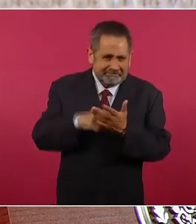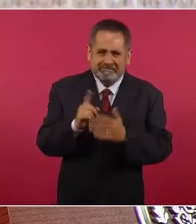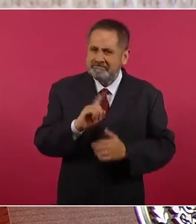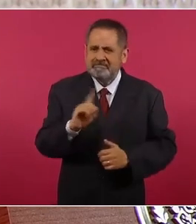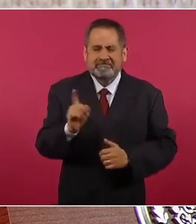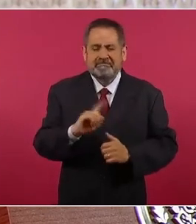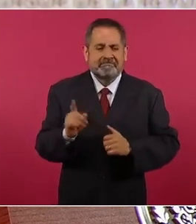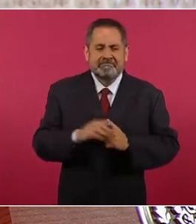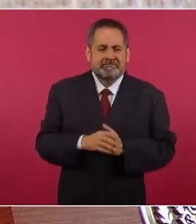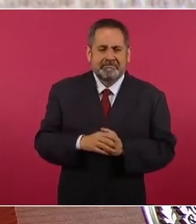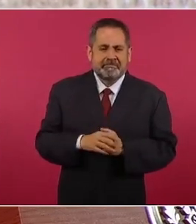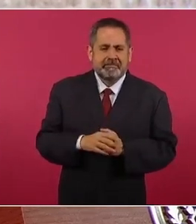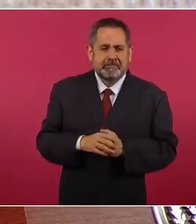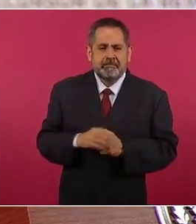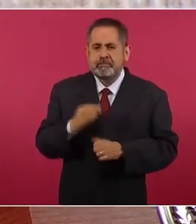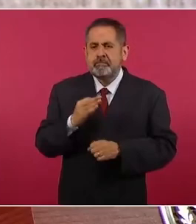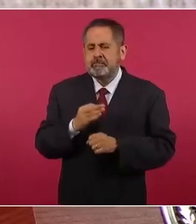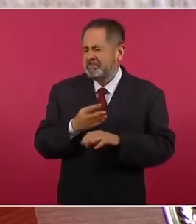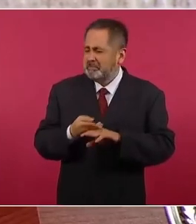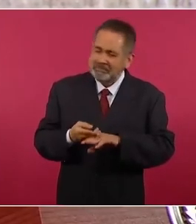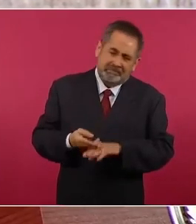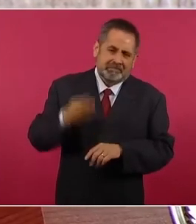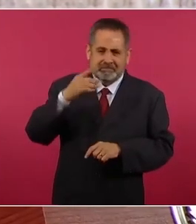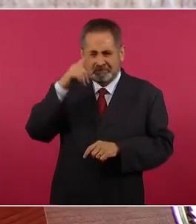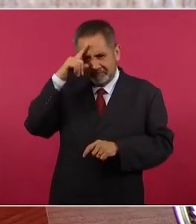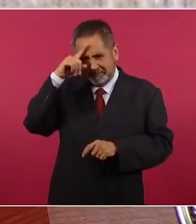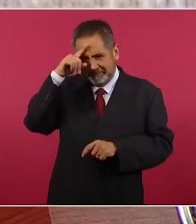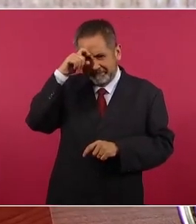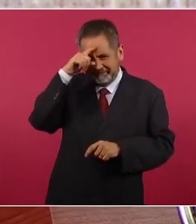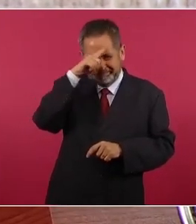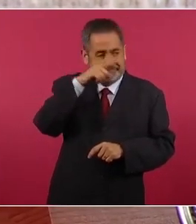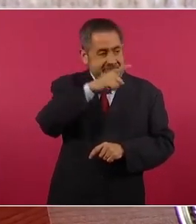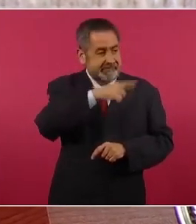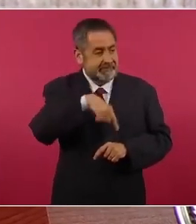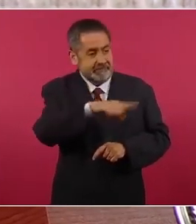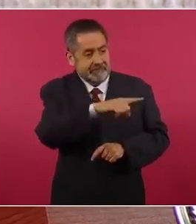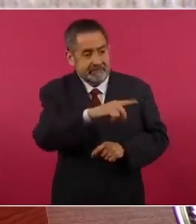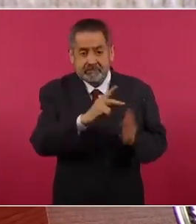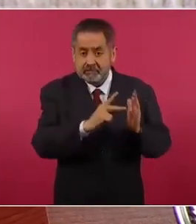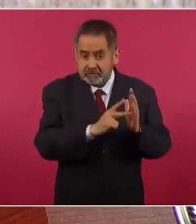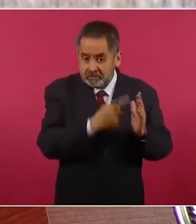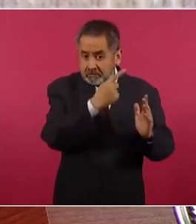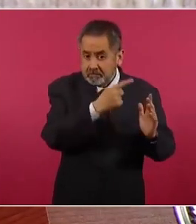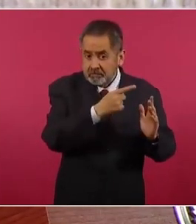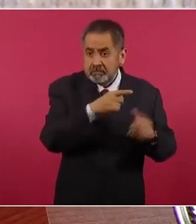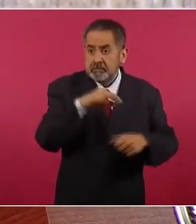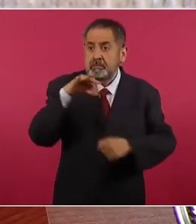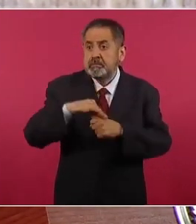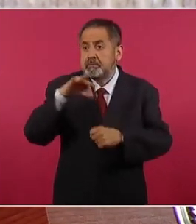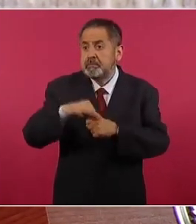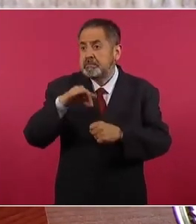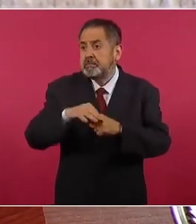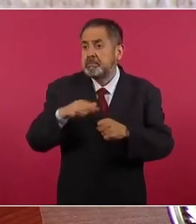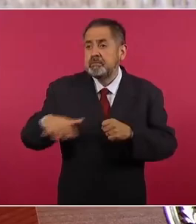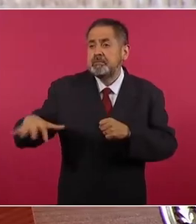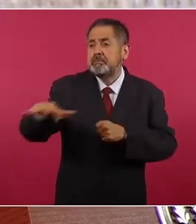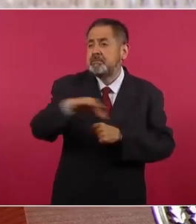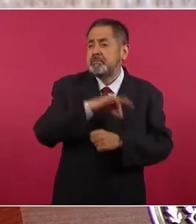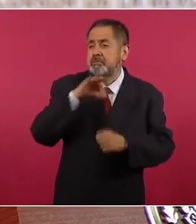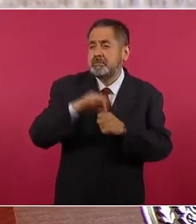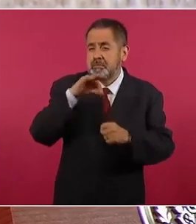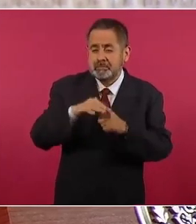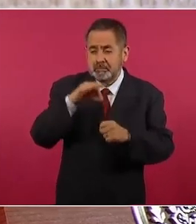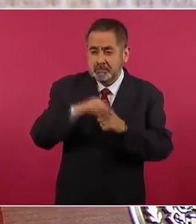está muy difícil de que la gente quiera que regrese